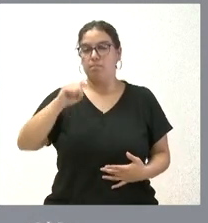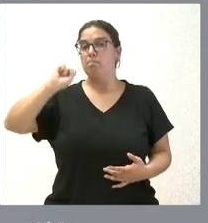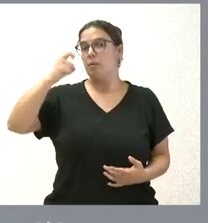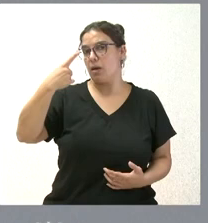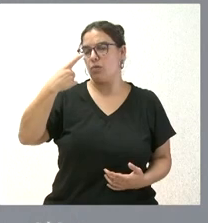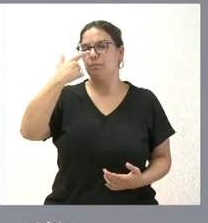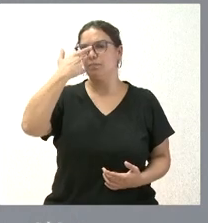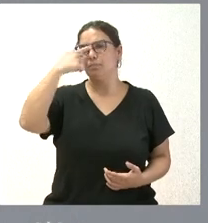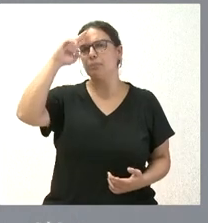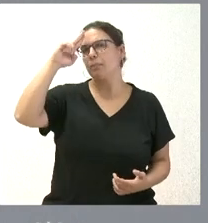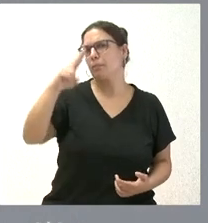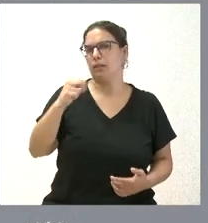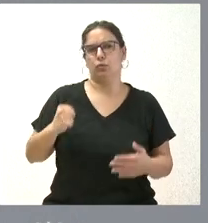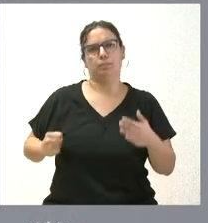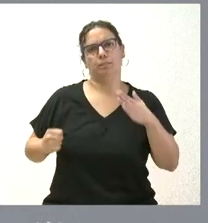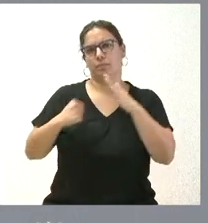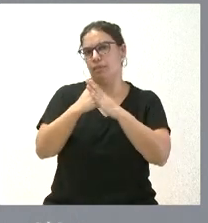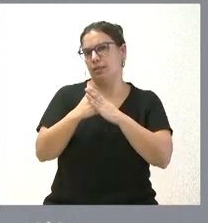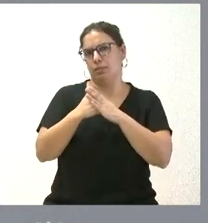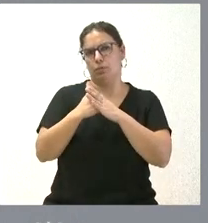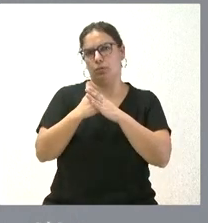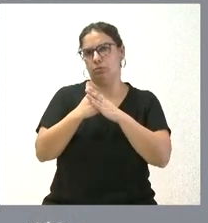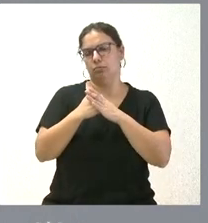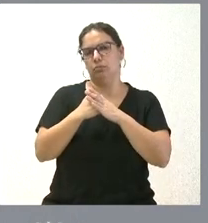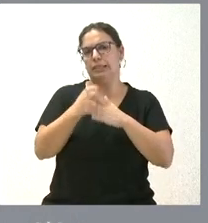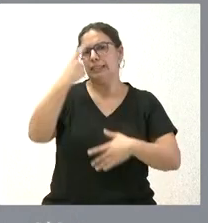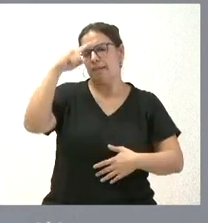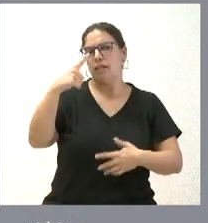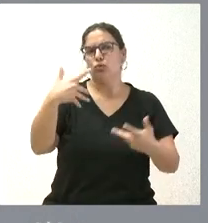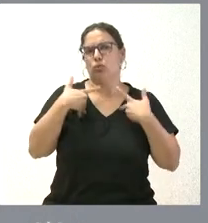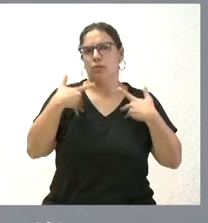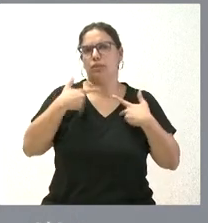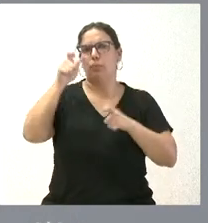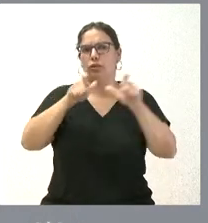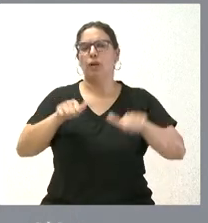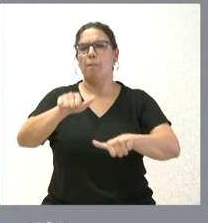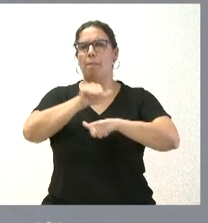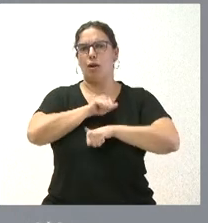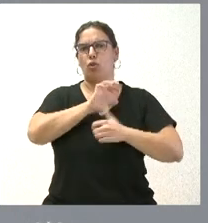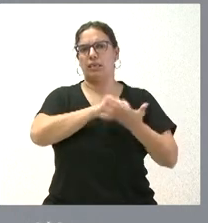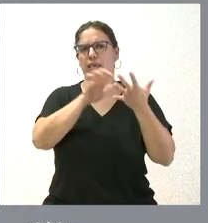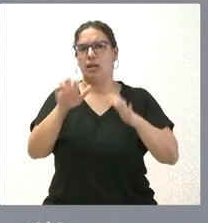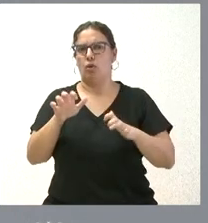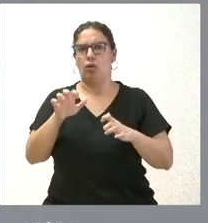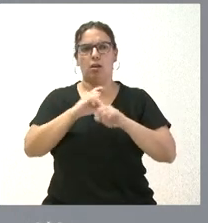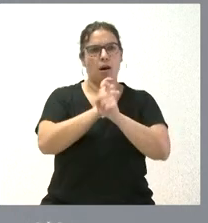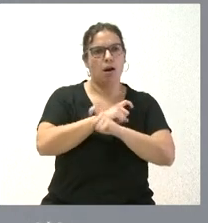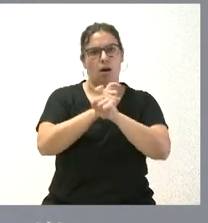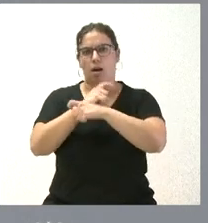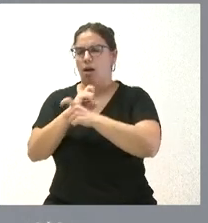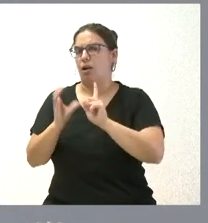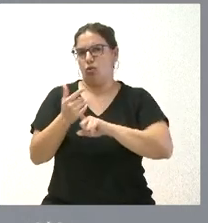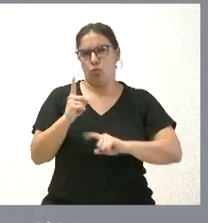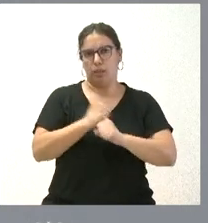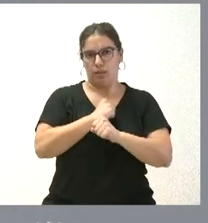el máximo respeto y la máxima cercanía al sufrimiento que sé que sufren los parados de Castilla y León que todavía no han podido encontrar un puesto de trabajo. Y